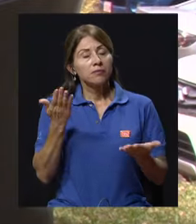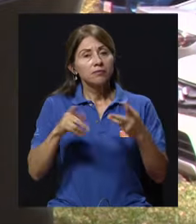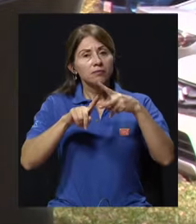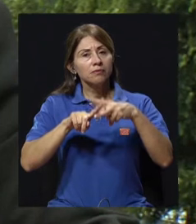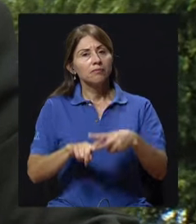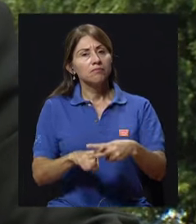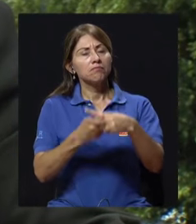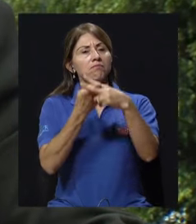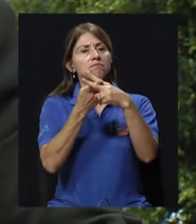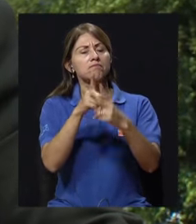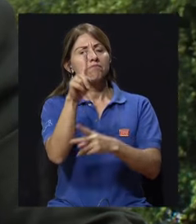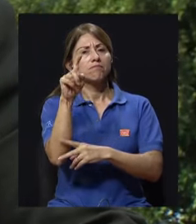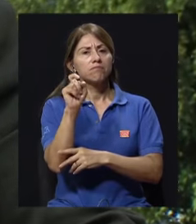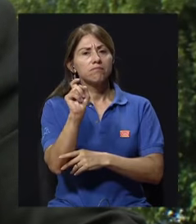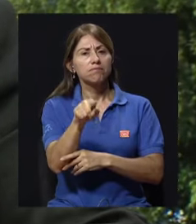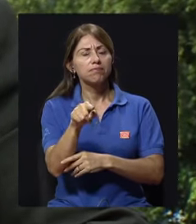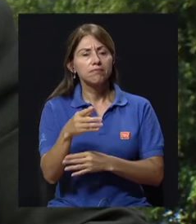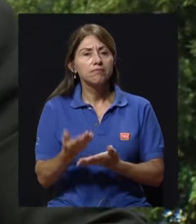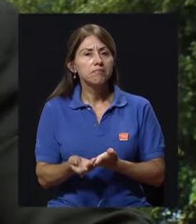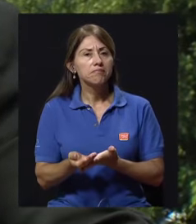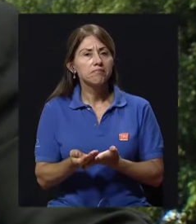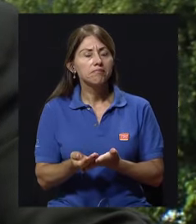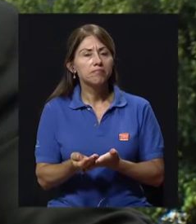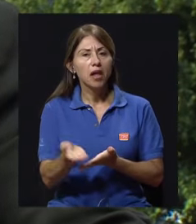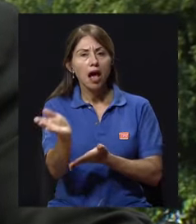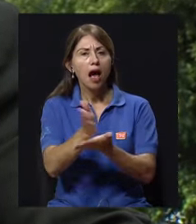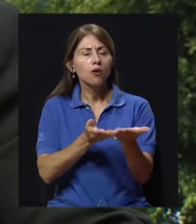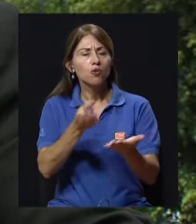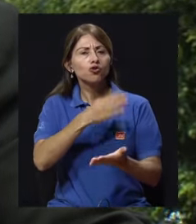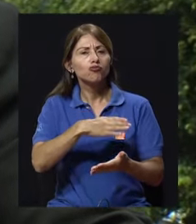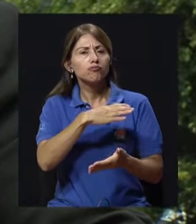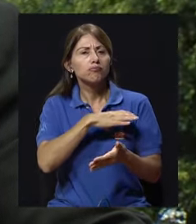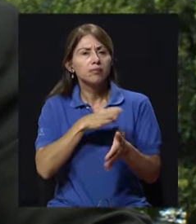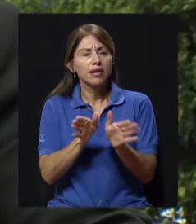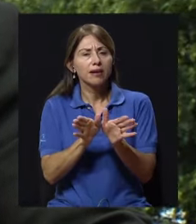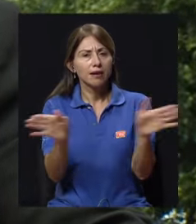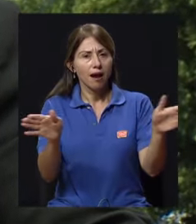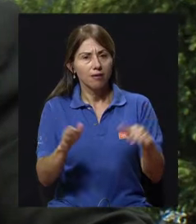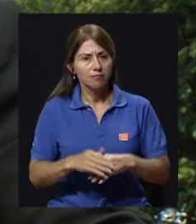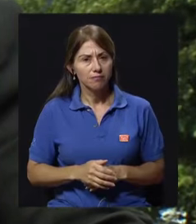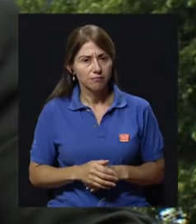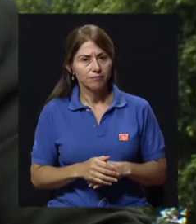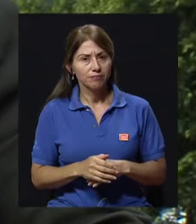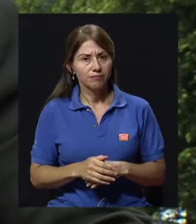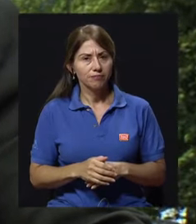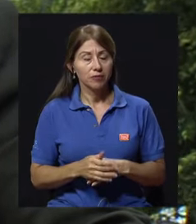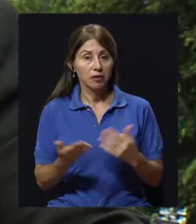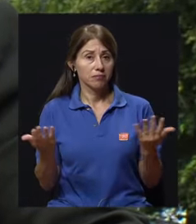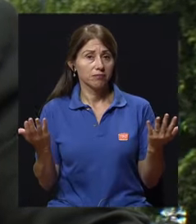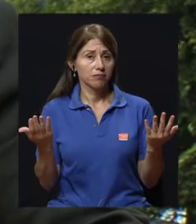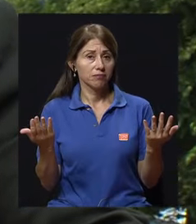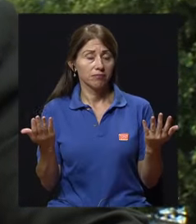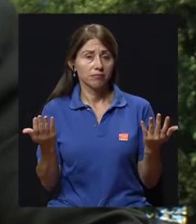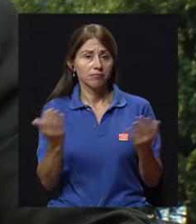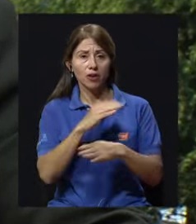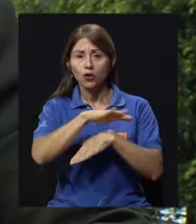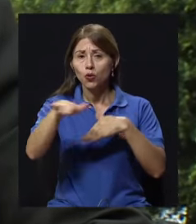comenzar preguntándole algunos aspectos generales, ¿verdad? Bueno, pues, este,